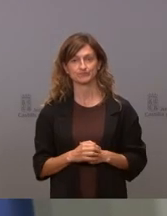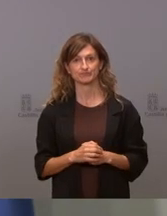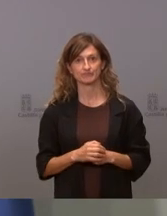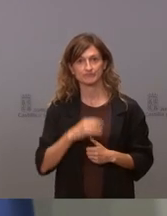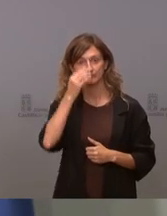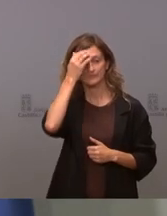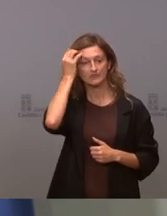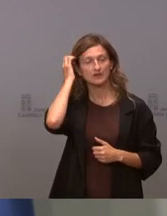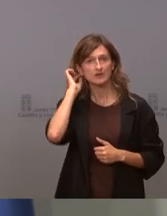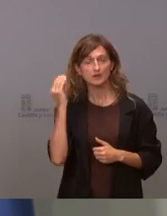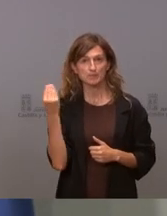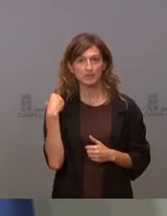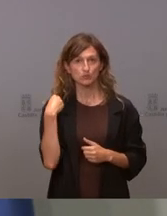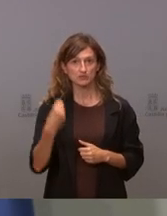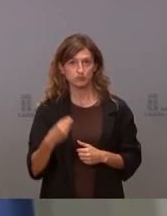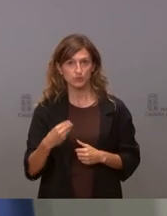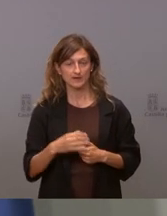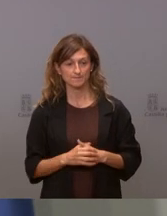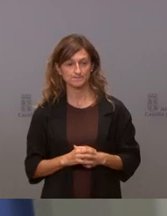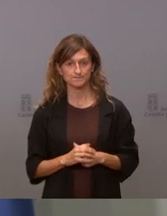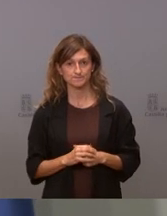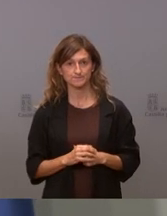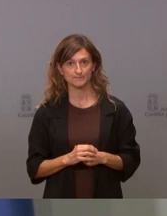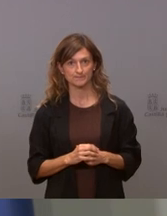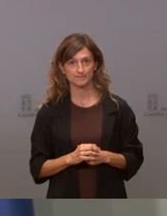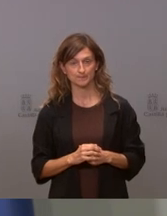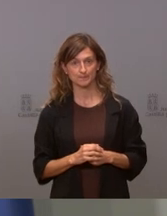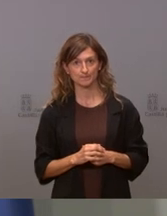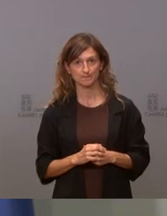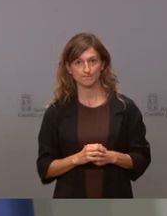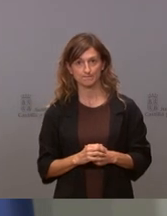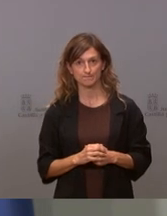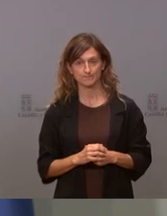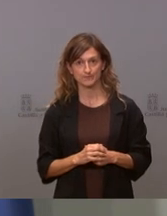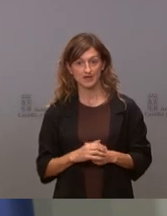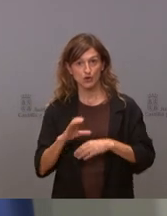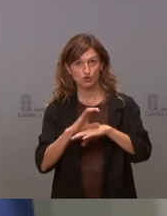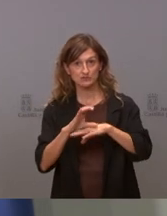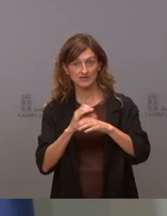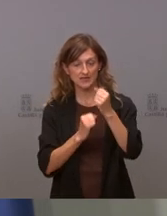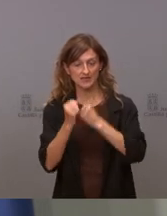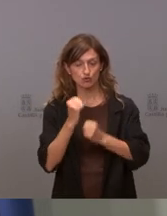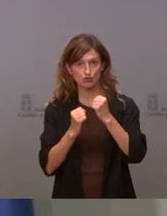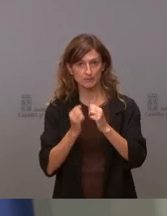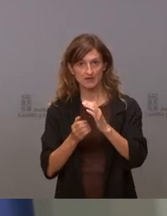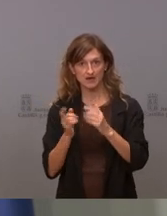es una muy buena pregunta por qué va el consejero de Economía si no es una cuestión